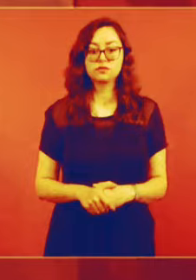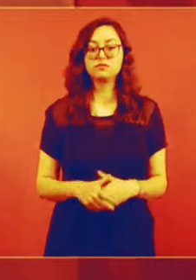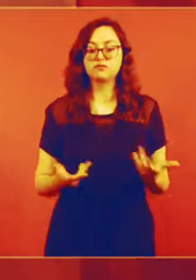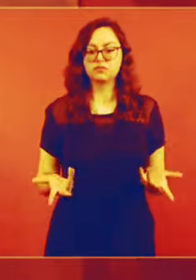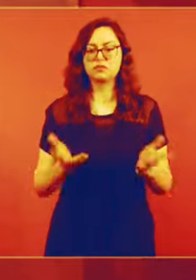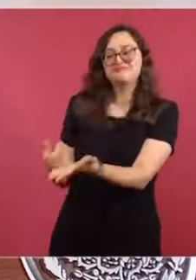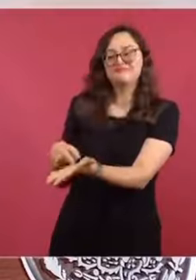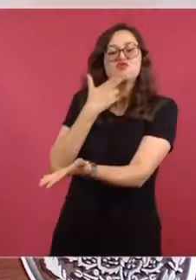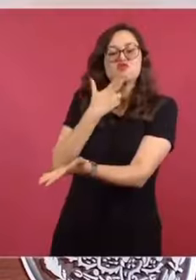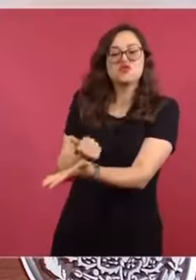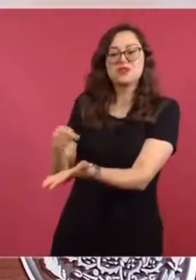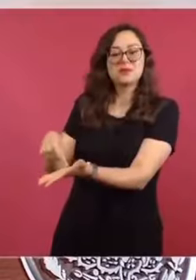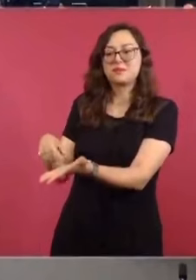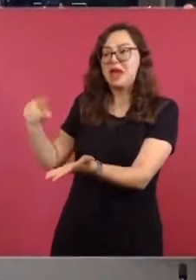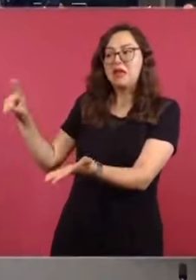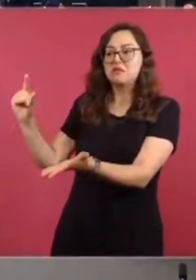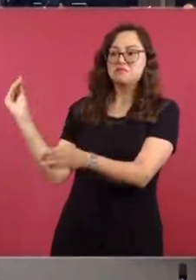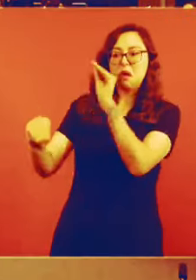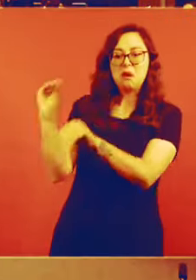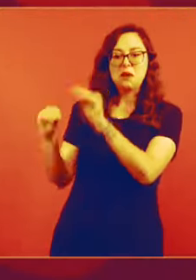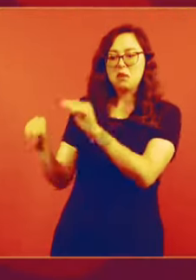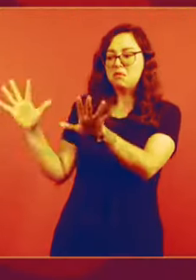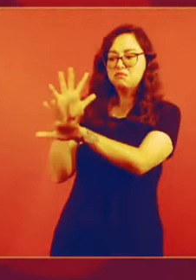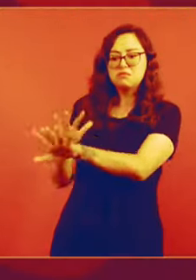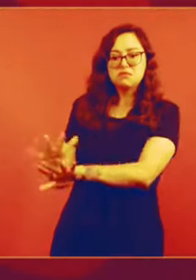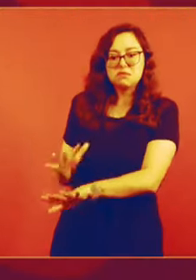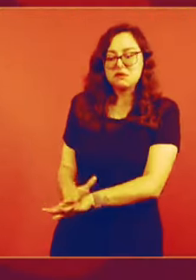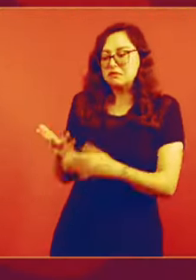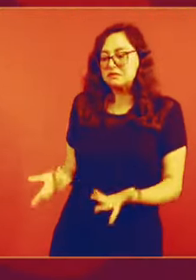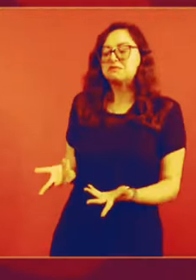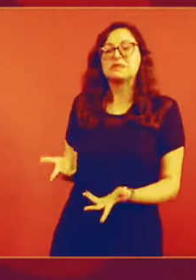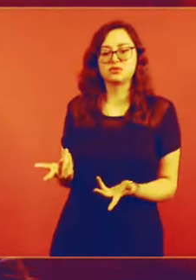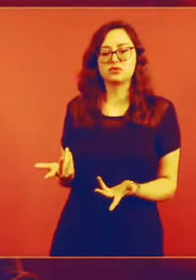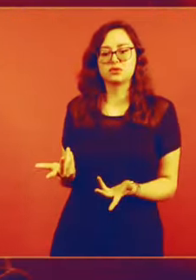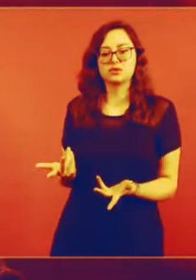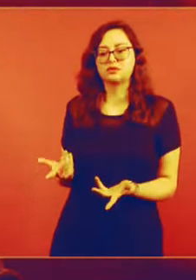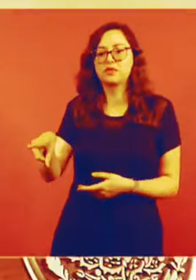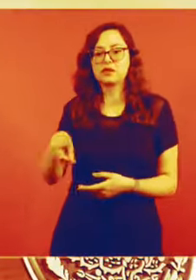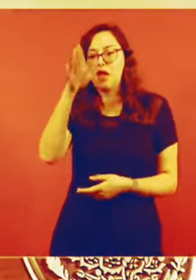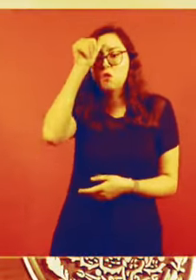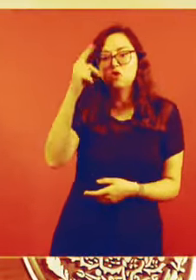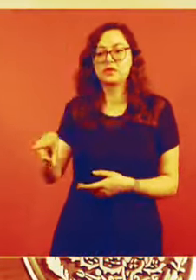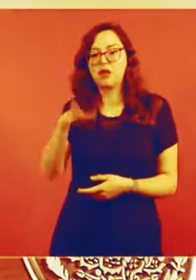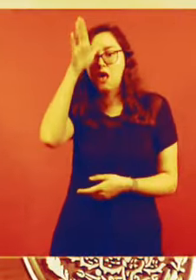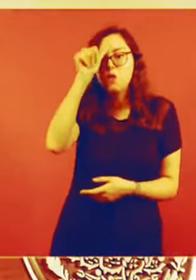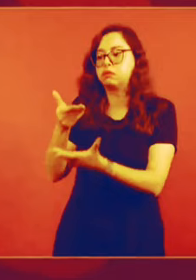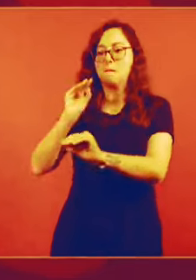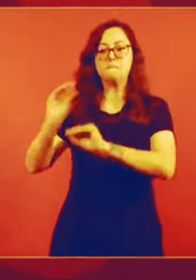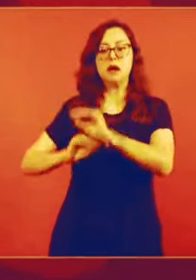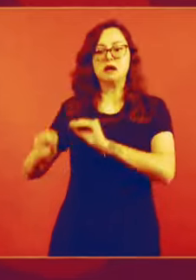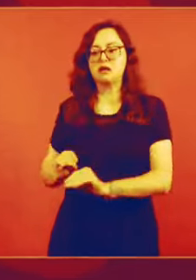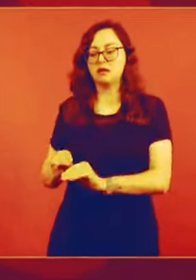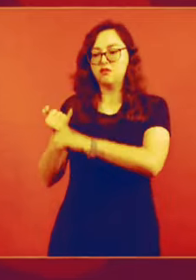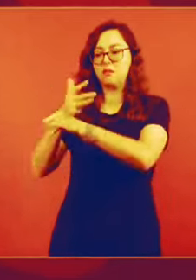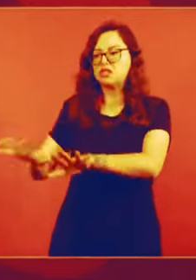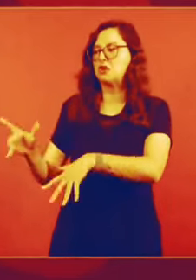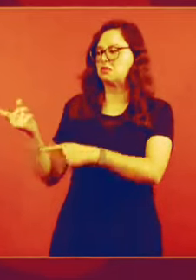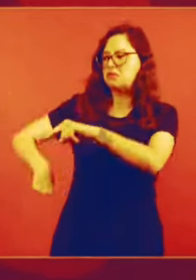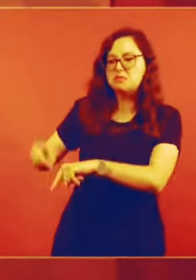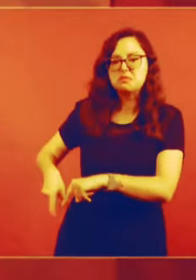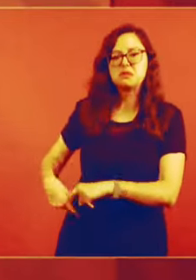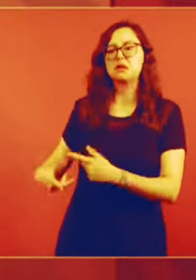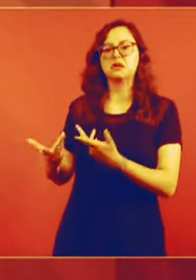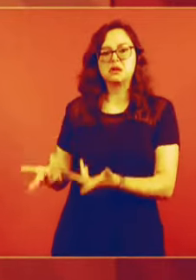investigación fue manipulada, ya hemos hablado de los responsables y tenemos sospechas de que hubo acuerdos políticos, incluso que